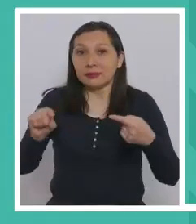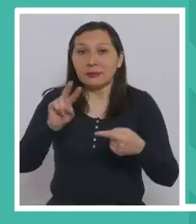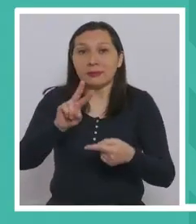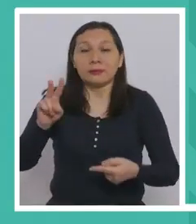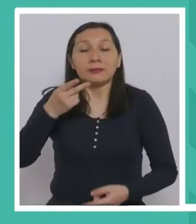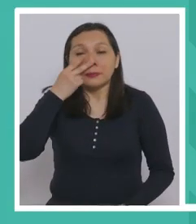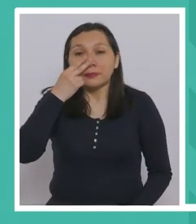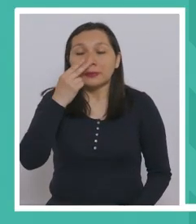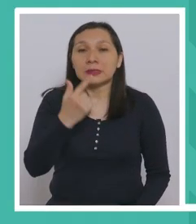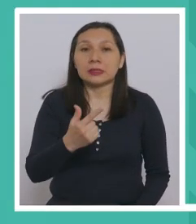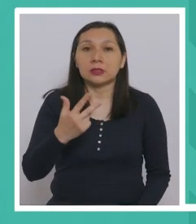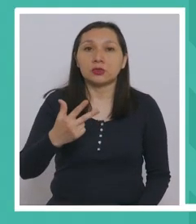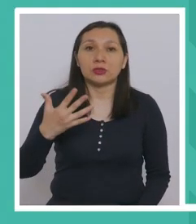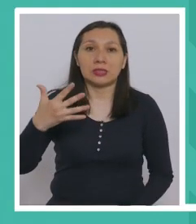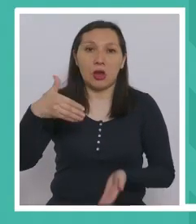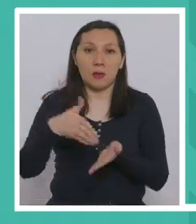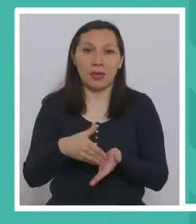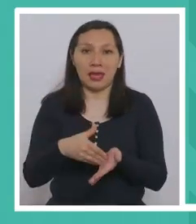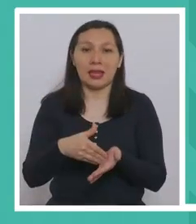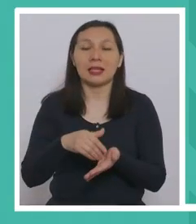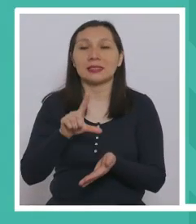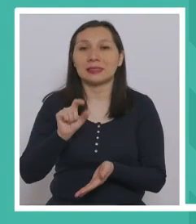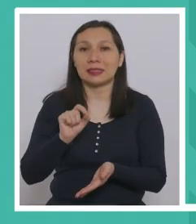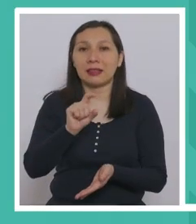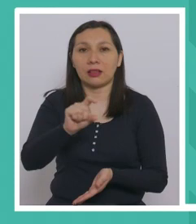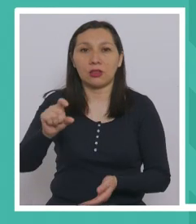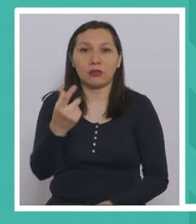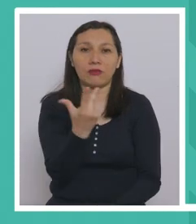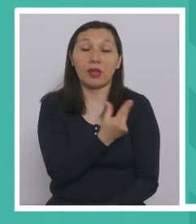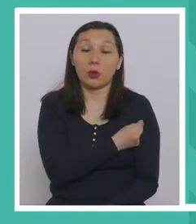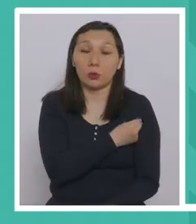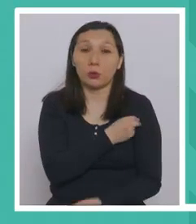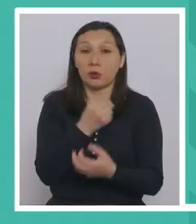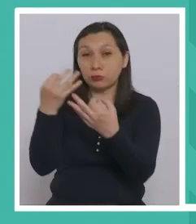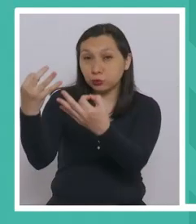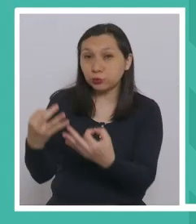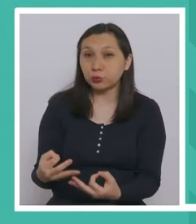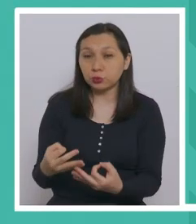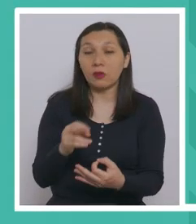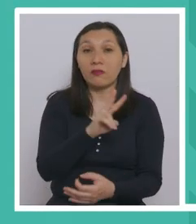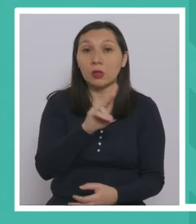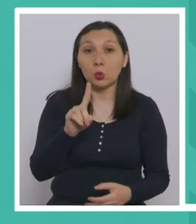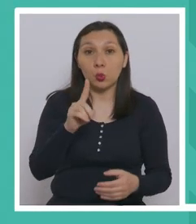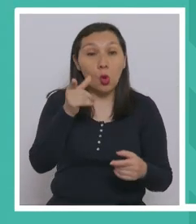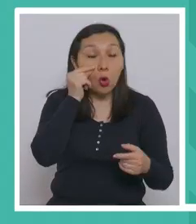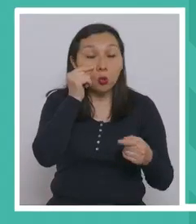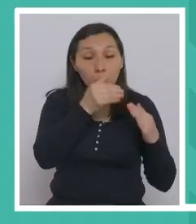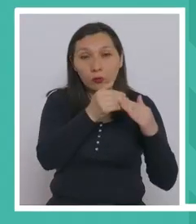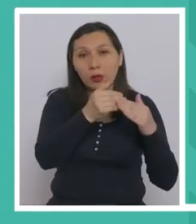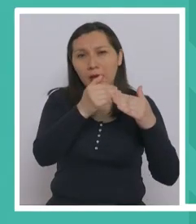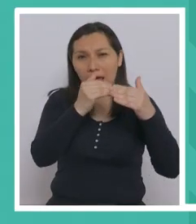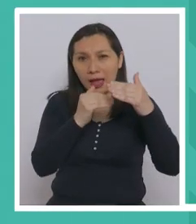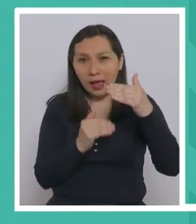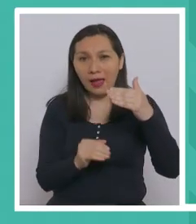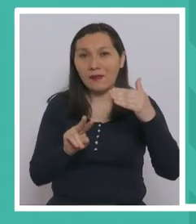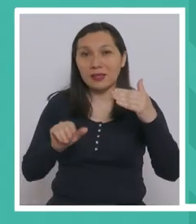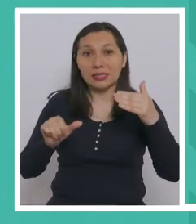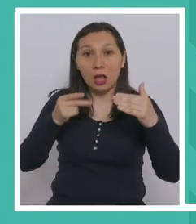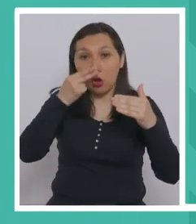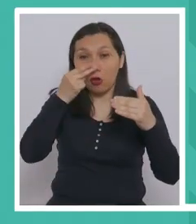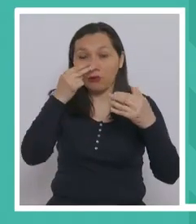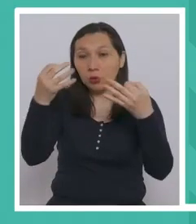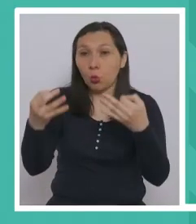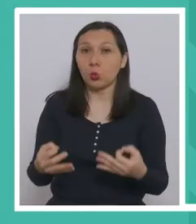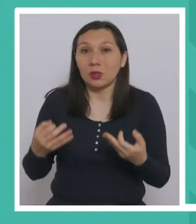noviembre, setecientos ochenta y cinco mil setenta dosis de vacunas. Por lo tanto, entre el veintiuno de octubre y el veintiséis de noviembre,